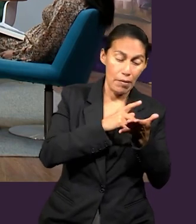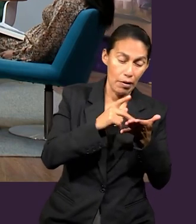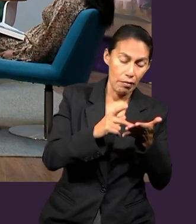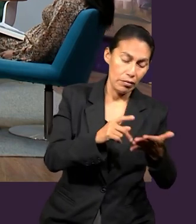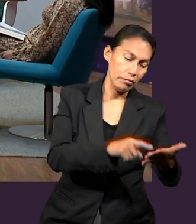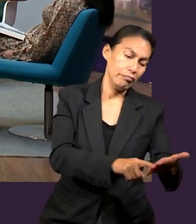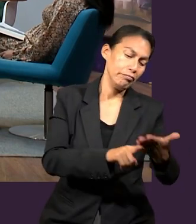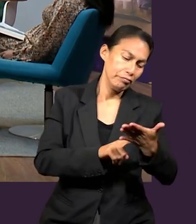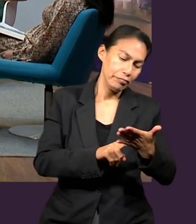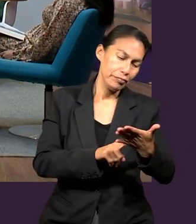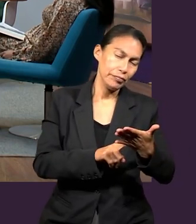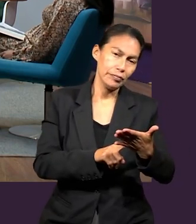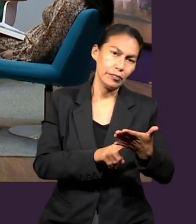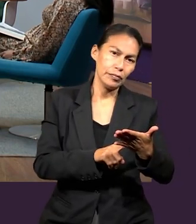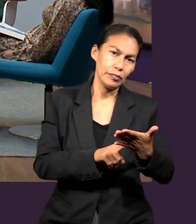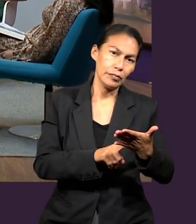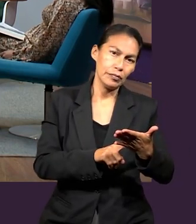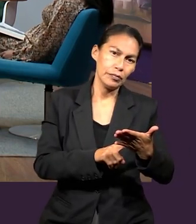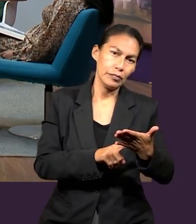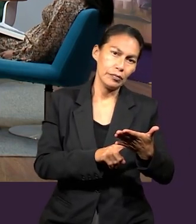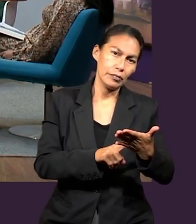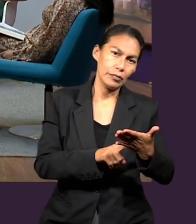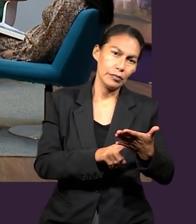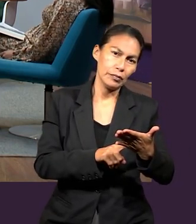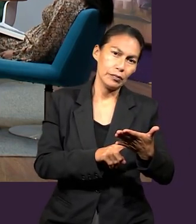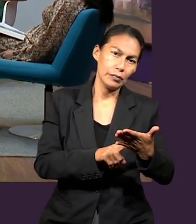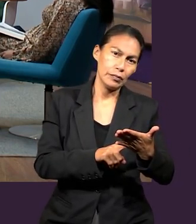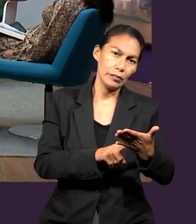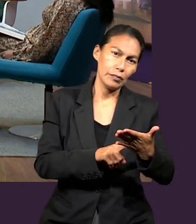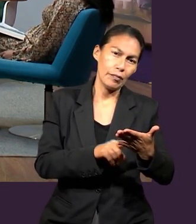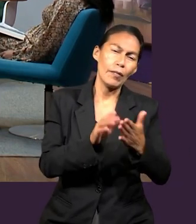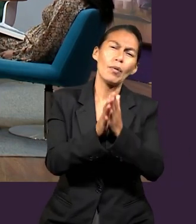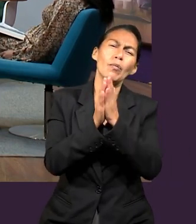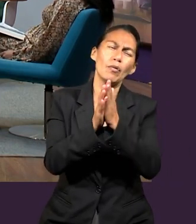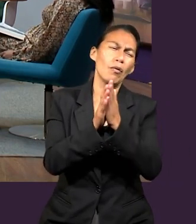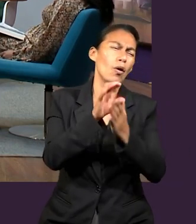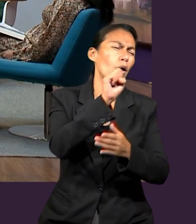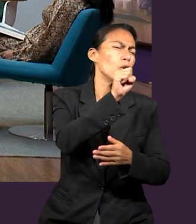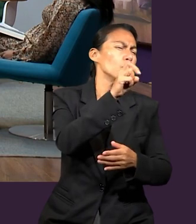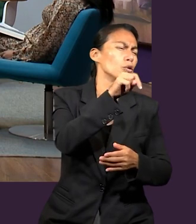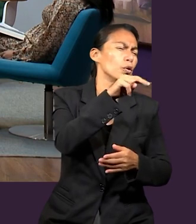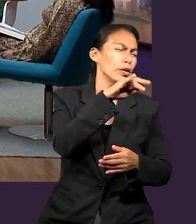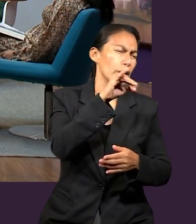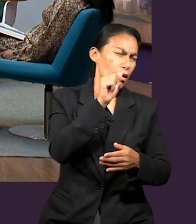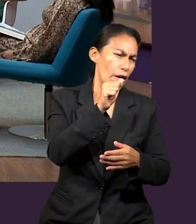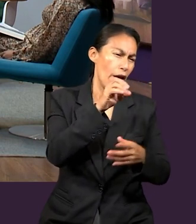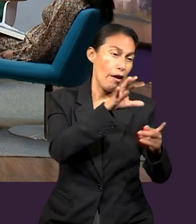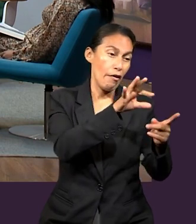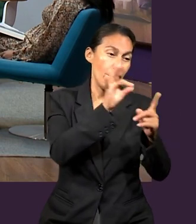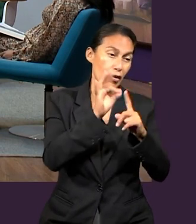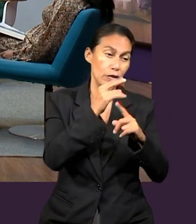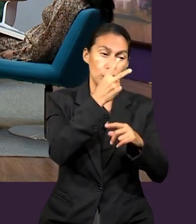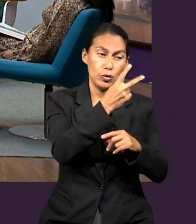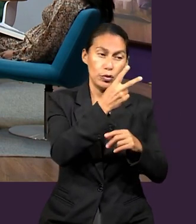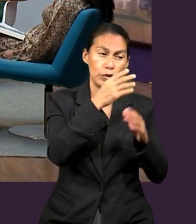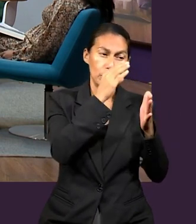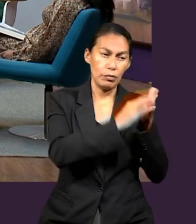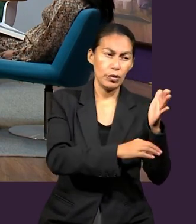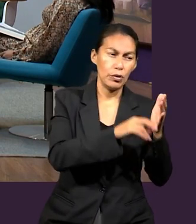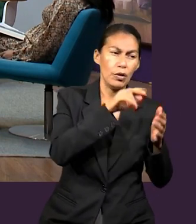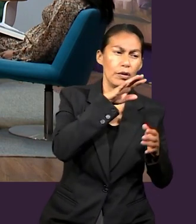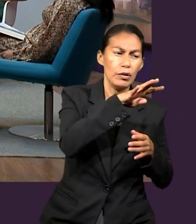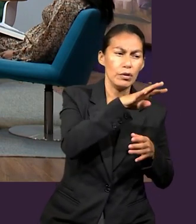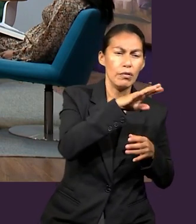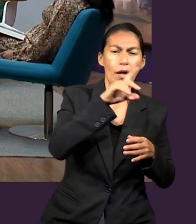Pablo nos enseña algo y quiero que podamos recordar. Voy a pedirle a Sonia que nos pueda